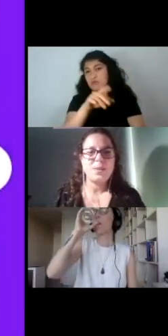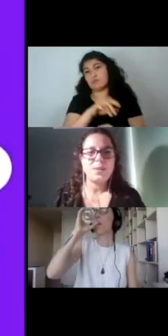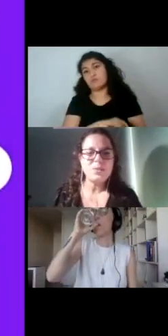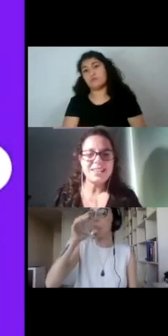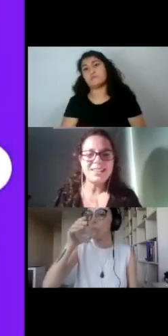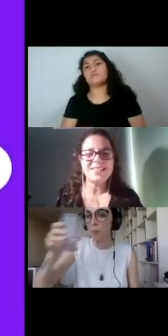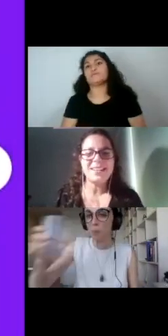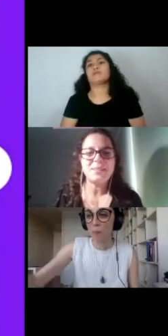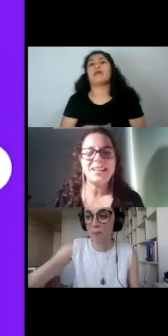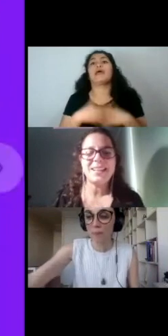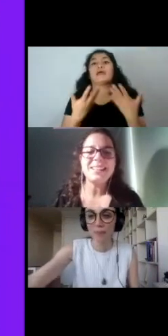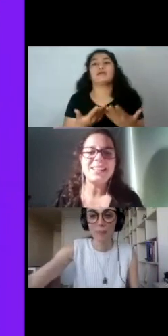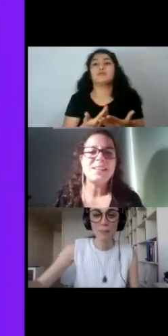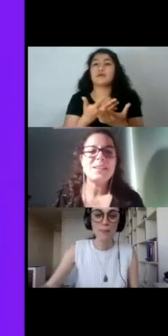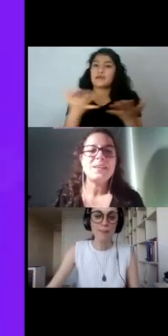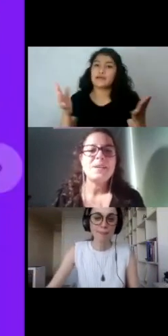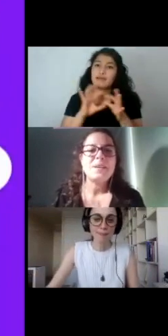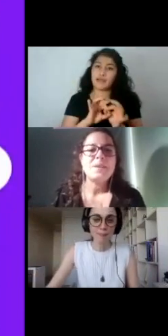Súper. Muchas gracias, Camila.